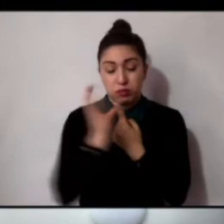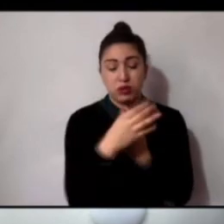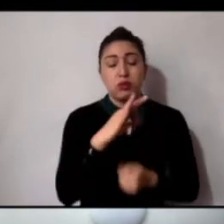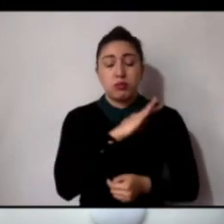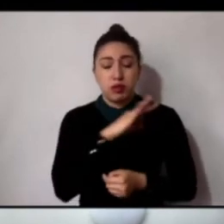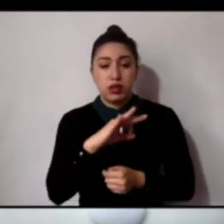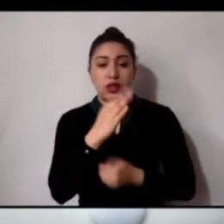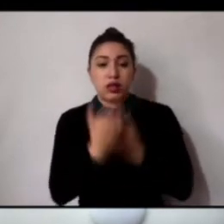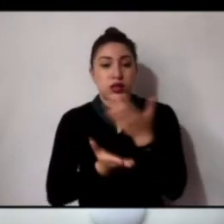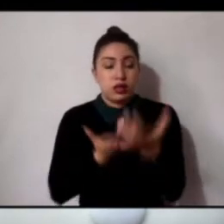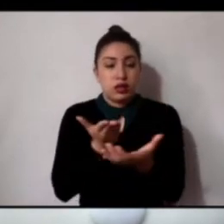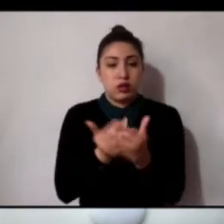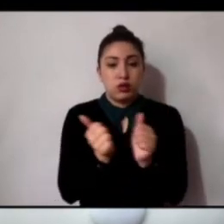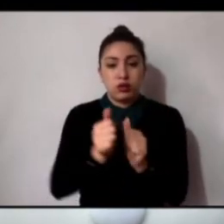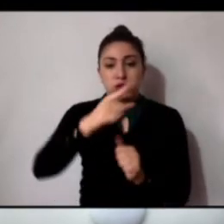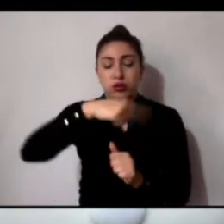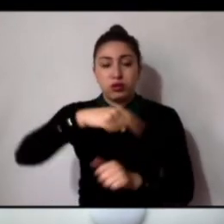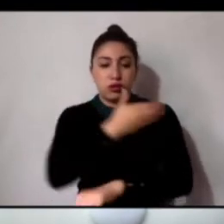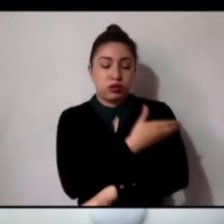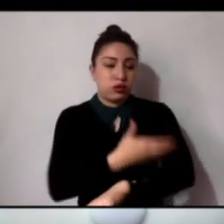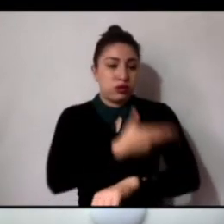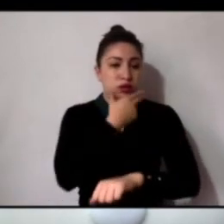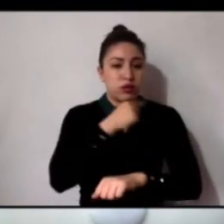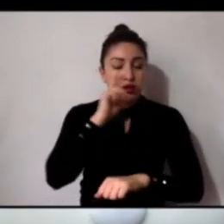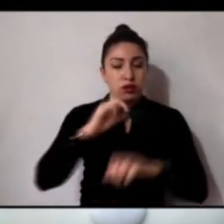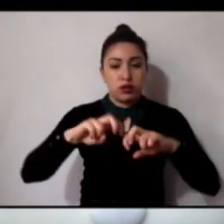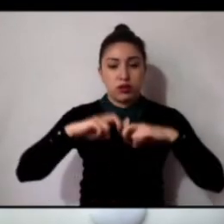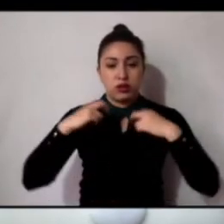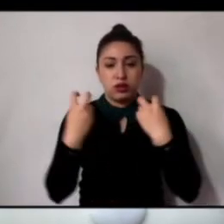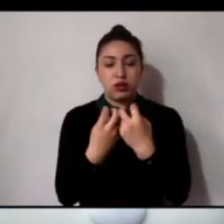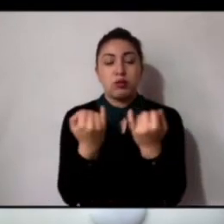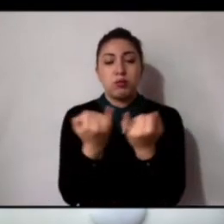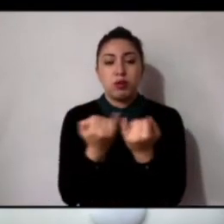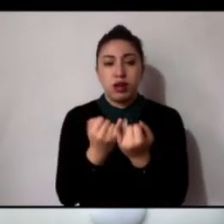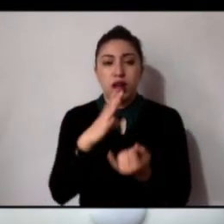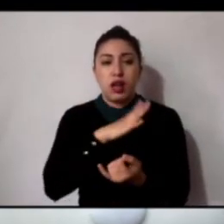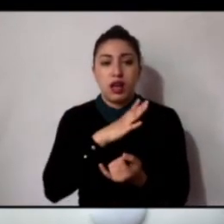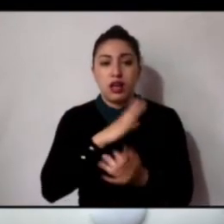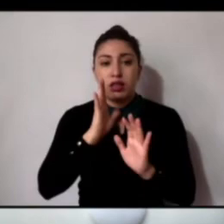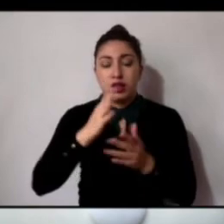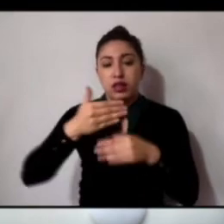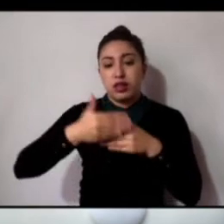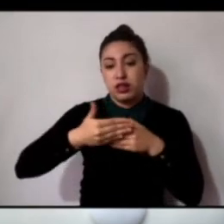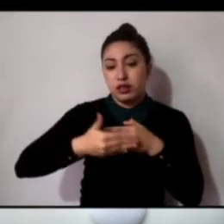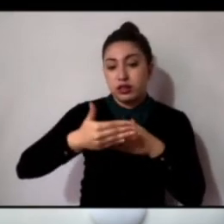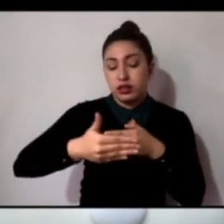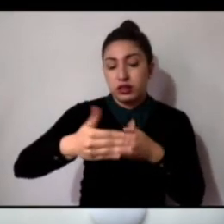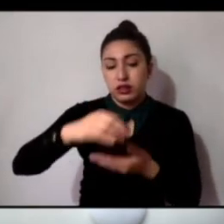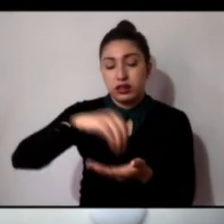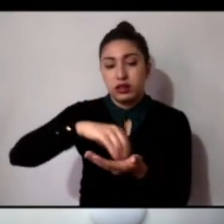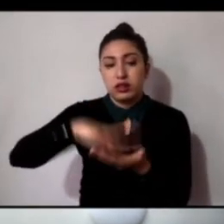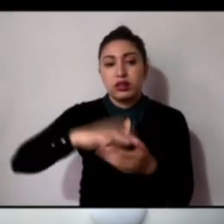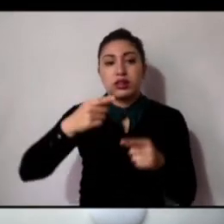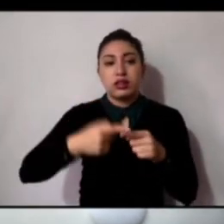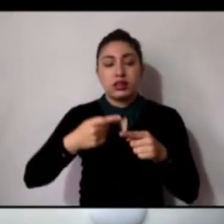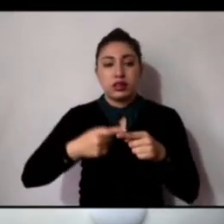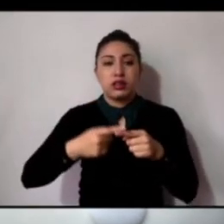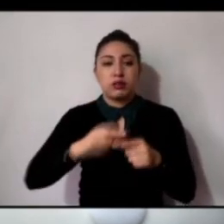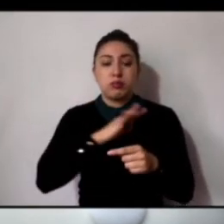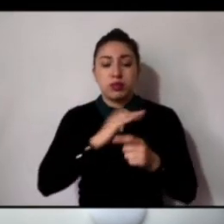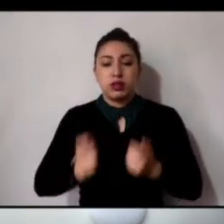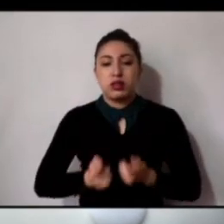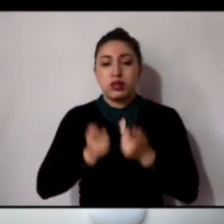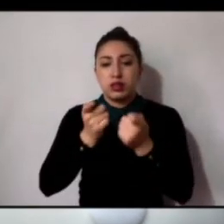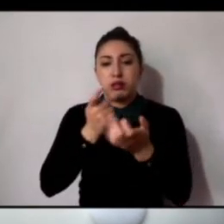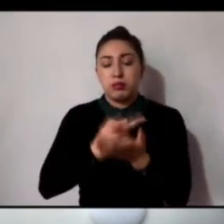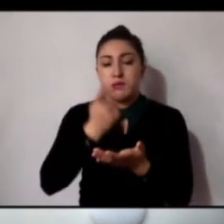integrantes de esta comisión, así como los expedientes de las y los jóvenes que serán acreedores a la medalla del mérito